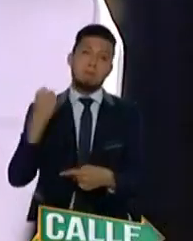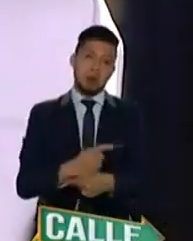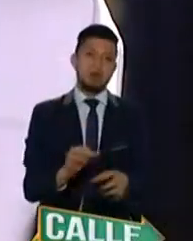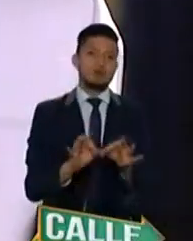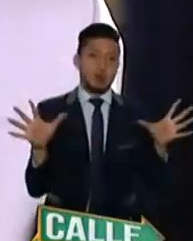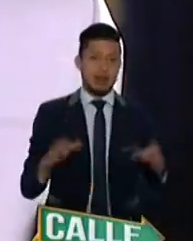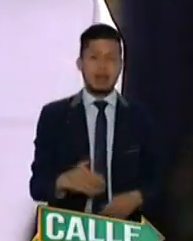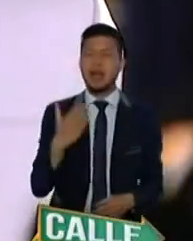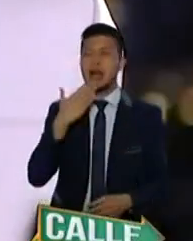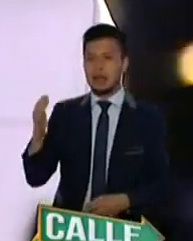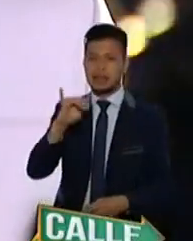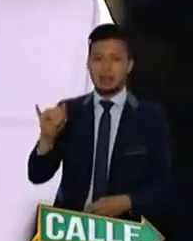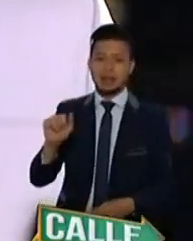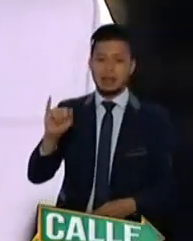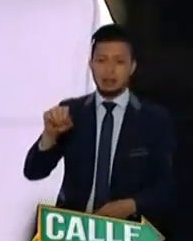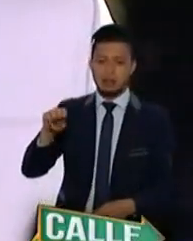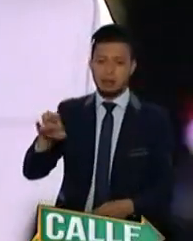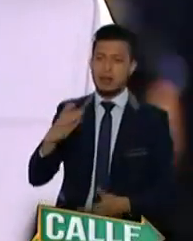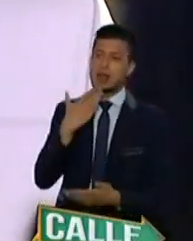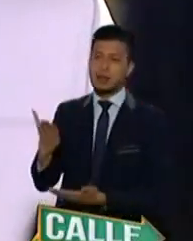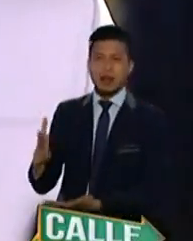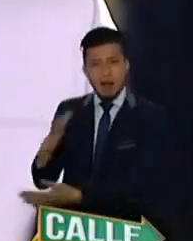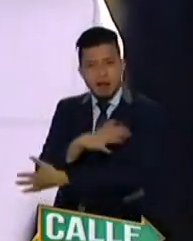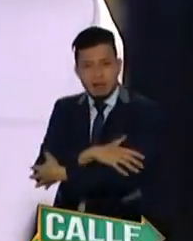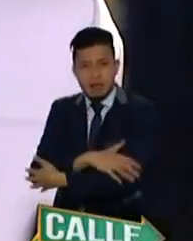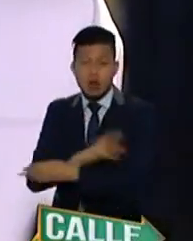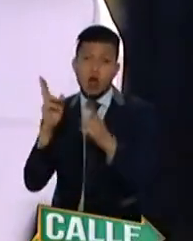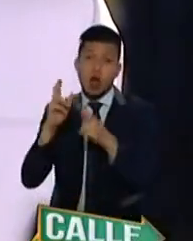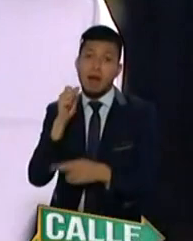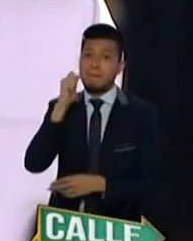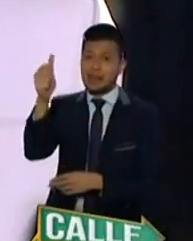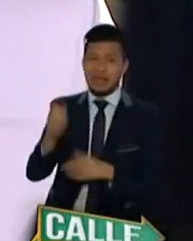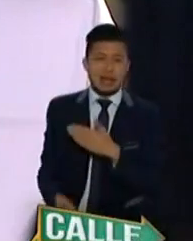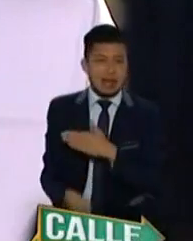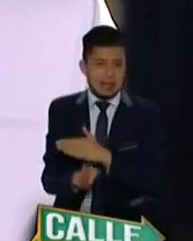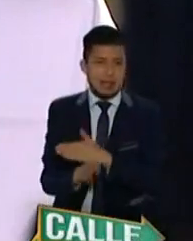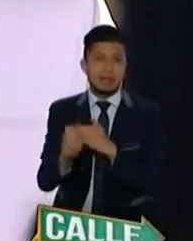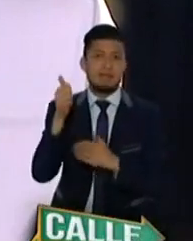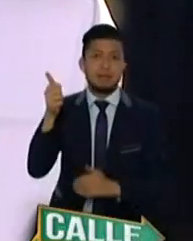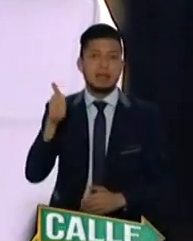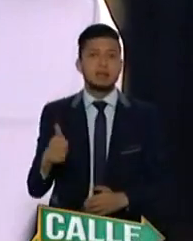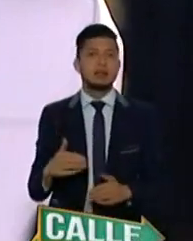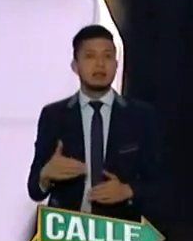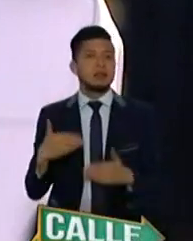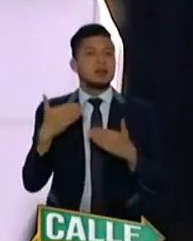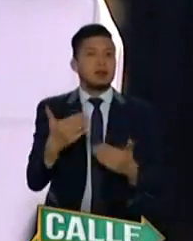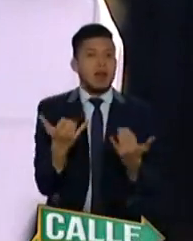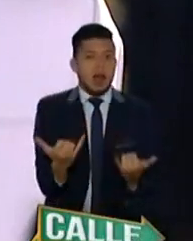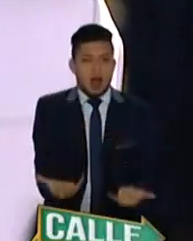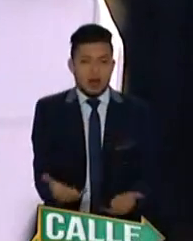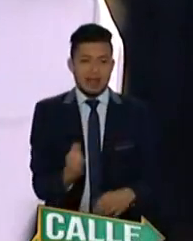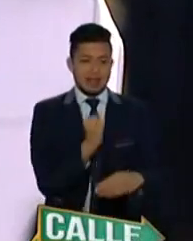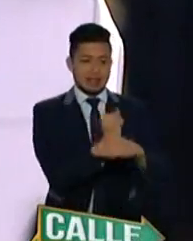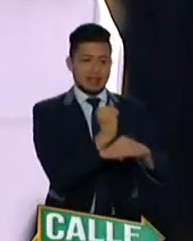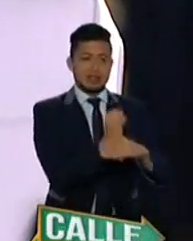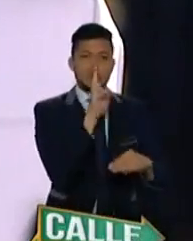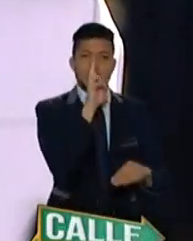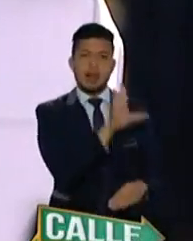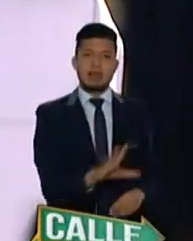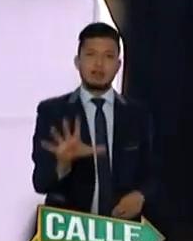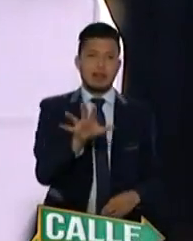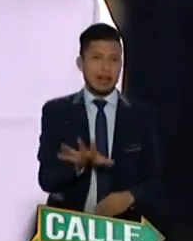ahora, Jaime, gracias por todo. Un gran abrazo. que mañana sigan muy bien. Vamos a ir ahora al Instituto Nacional de